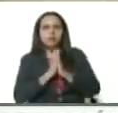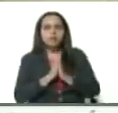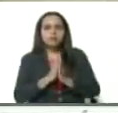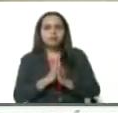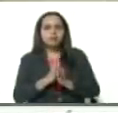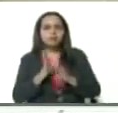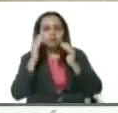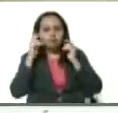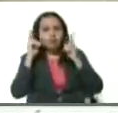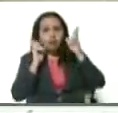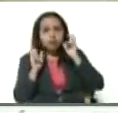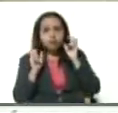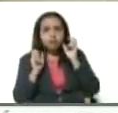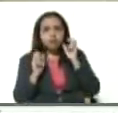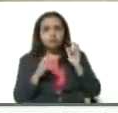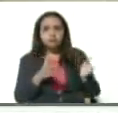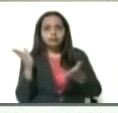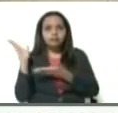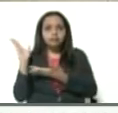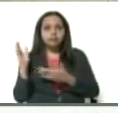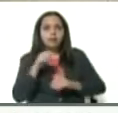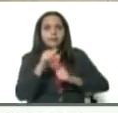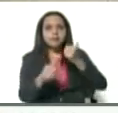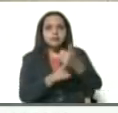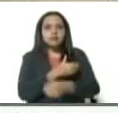escucha? Adelante, vicepresidenta.